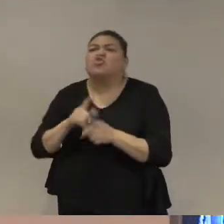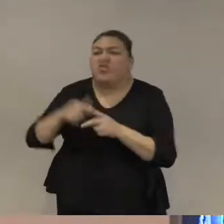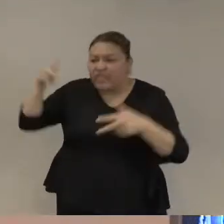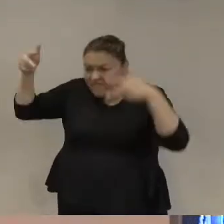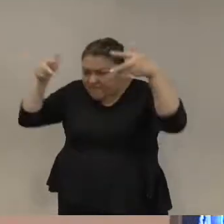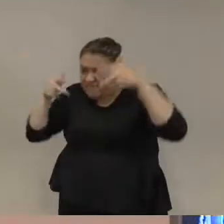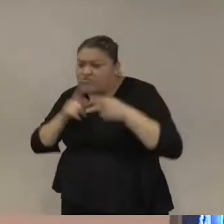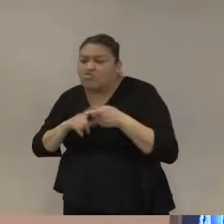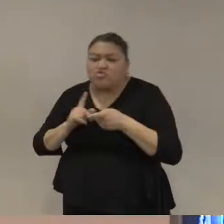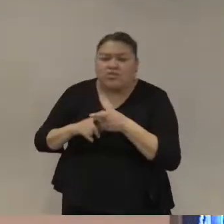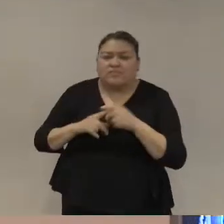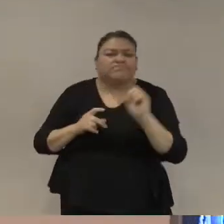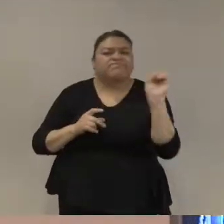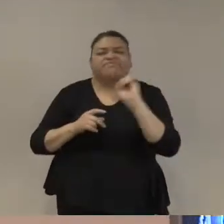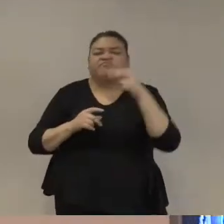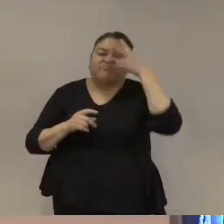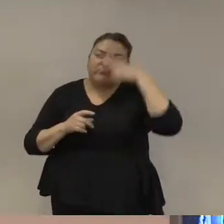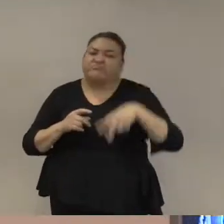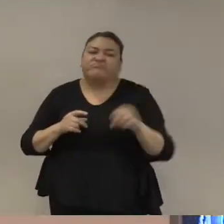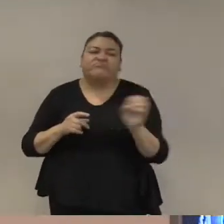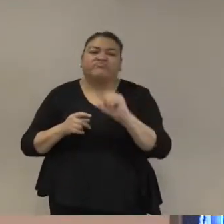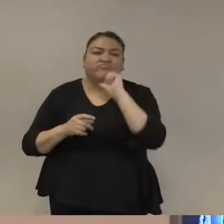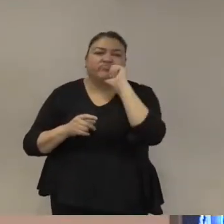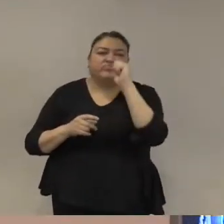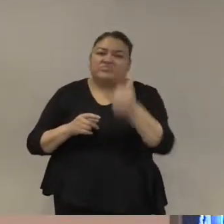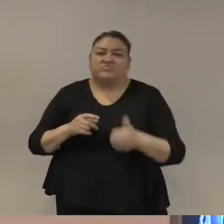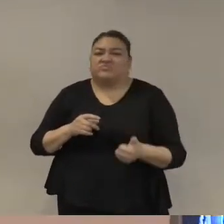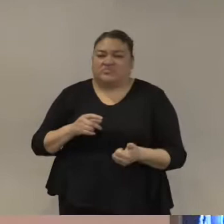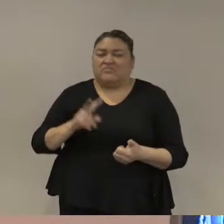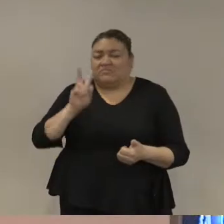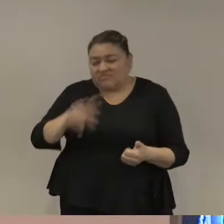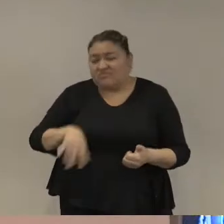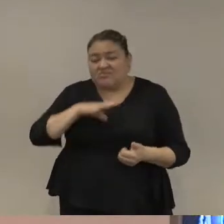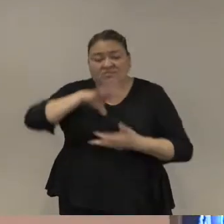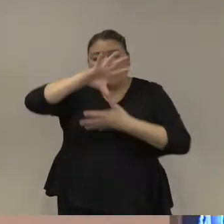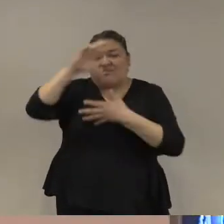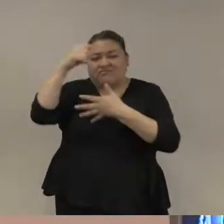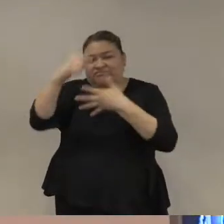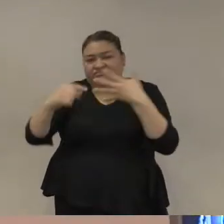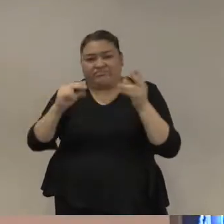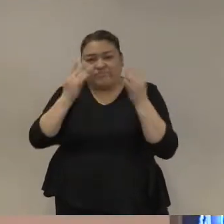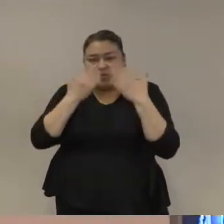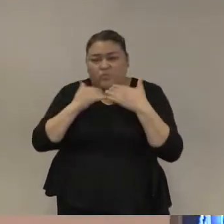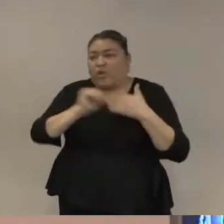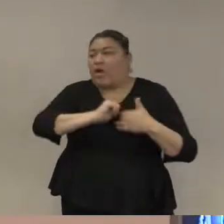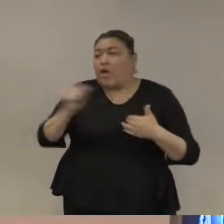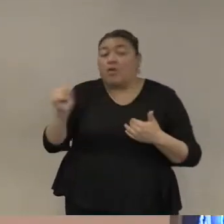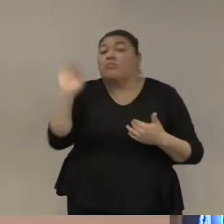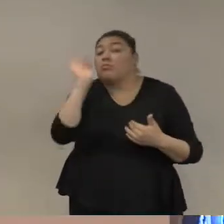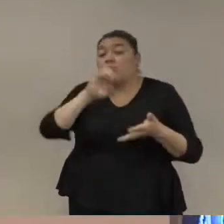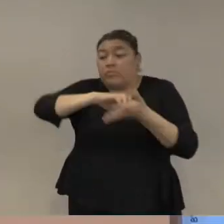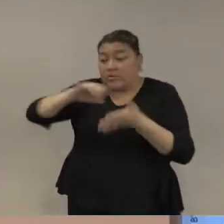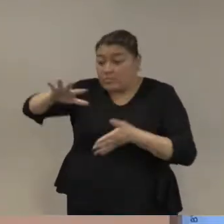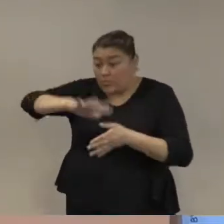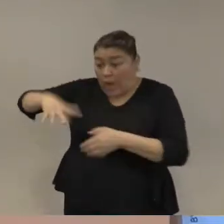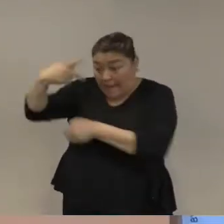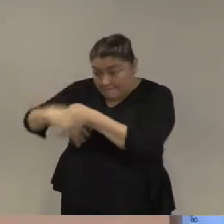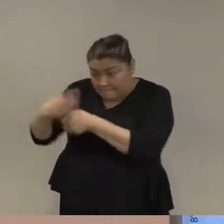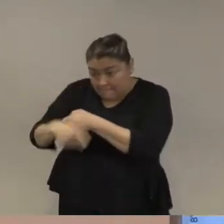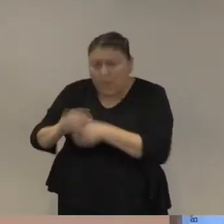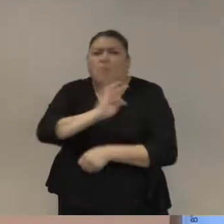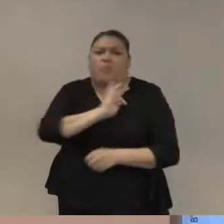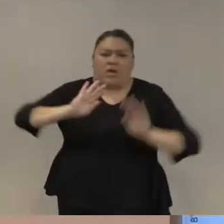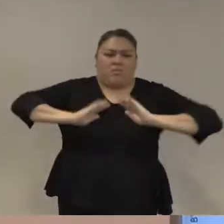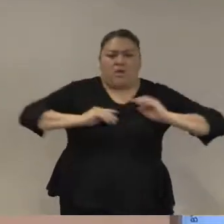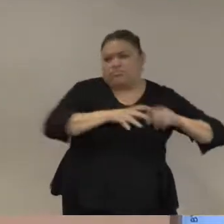necesitan es poco probable que esa univisión llegaría de un despliegue de militares o de guardias nacionales que siempre